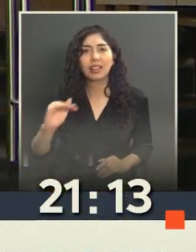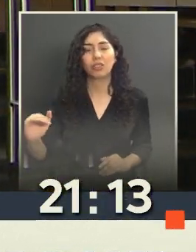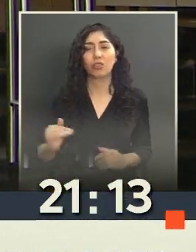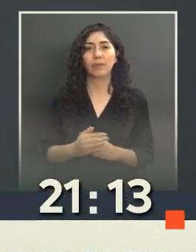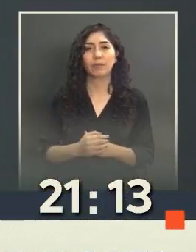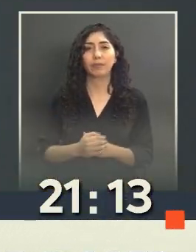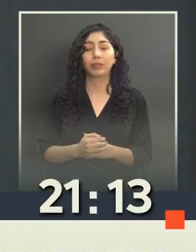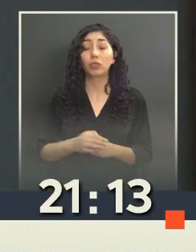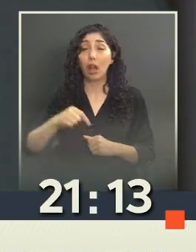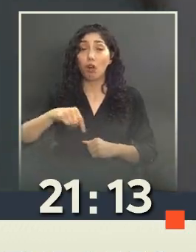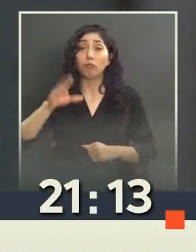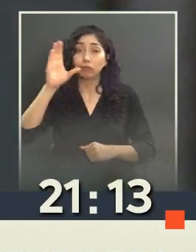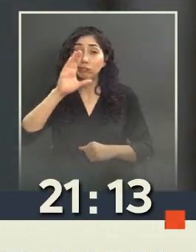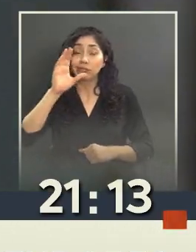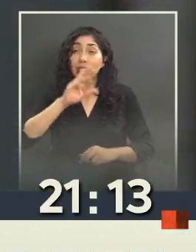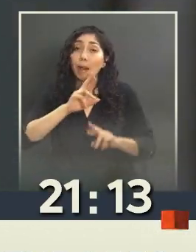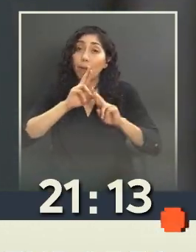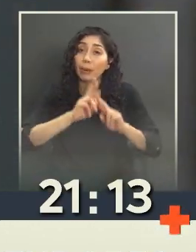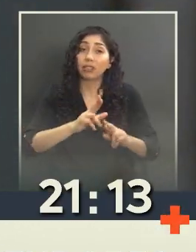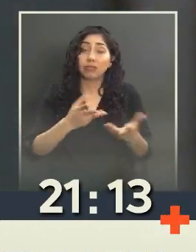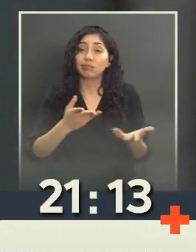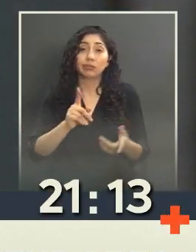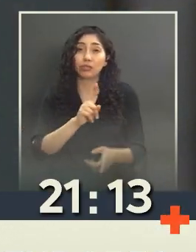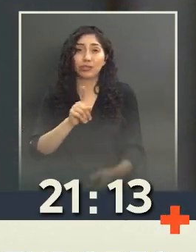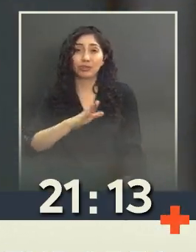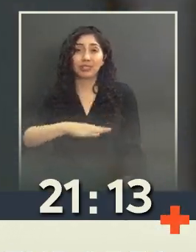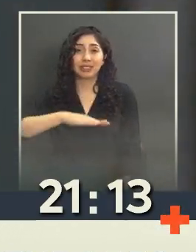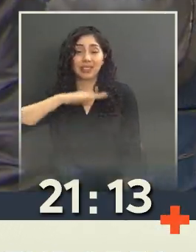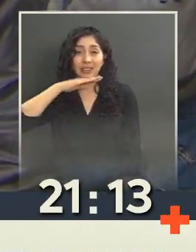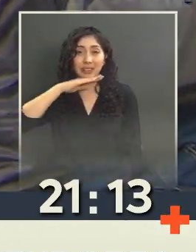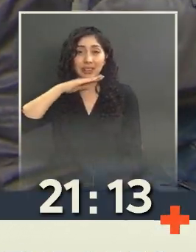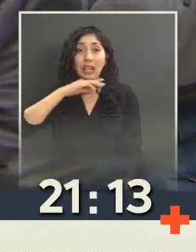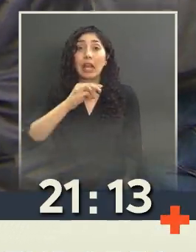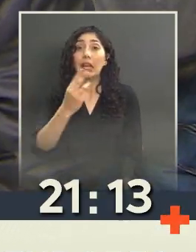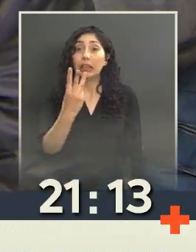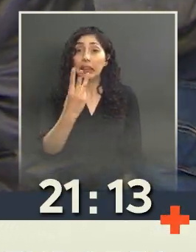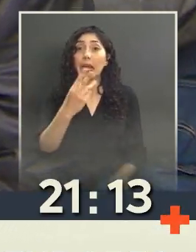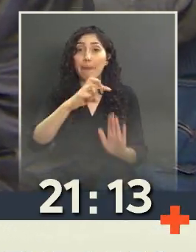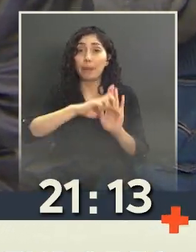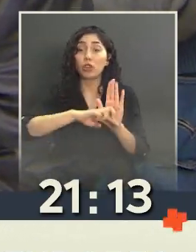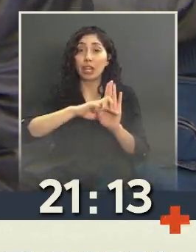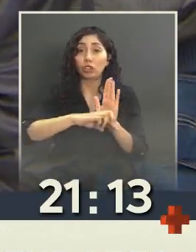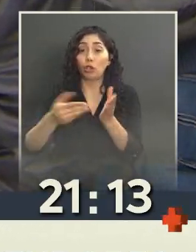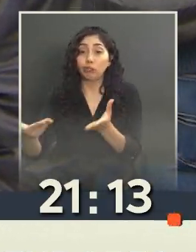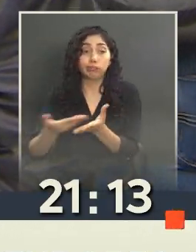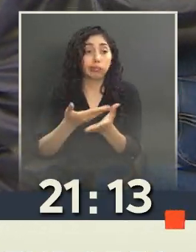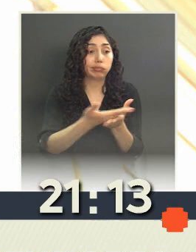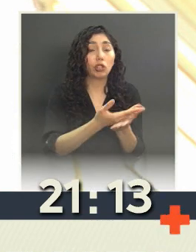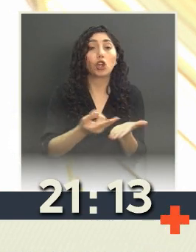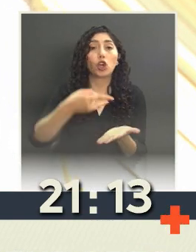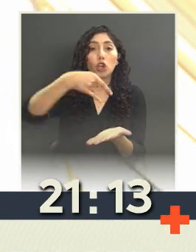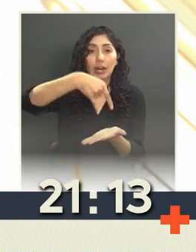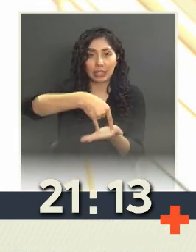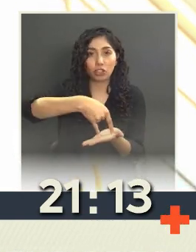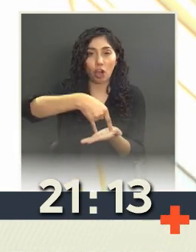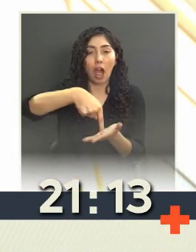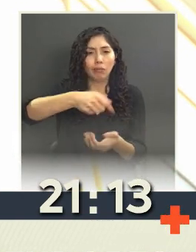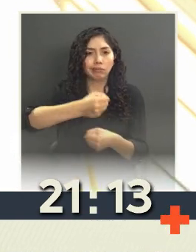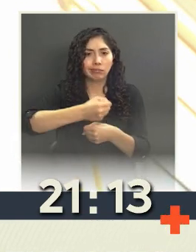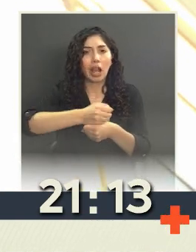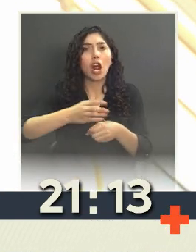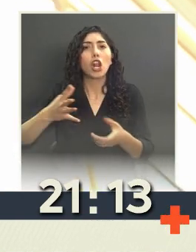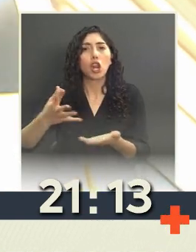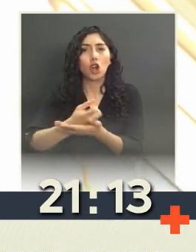respuesta del deudor no parecen ser suficientes. Tres proyectos llegaron al Congreso, una mesa de trabajo logró consensuarlos y el que ahora se